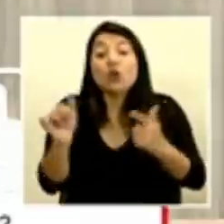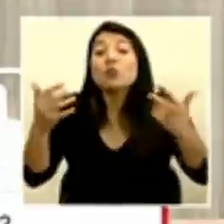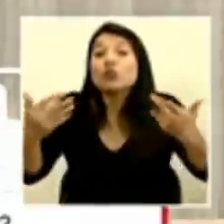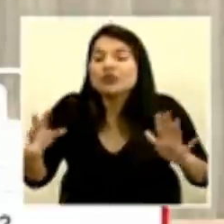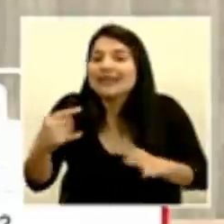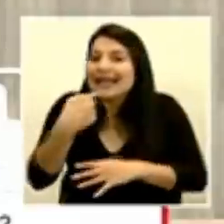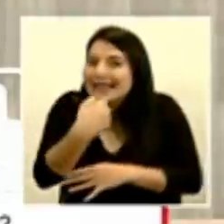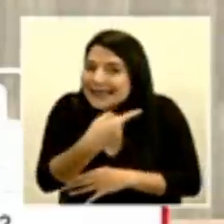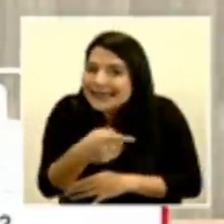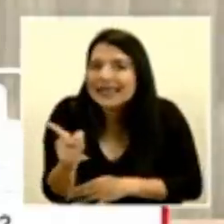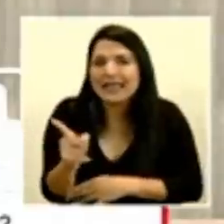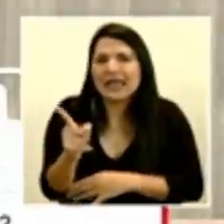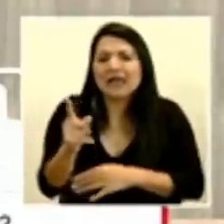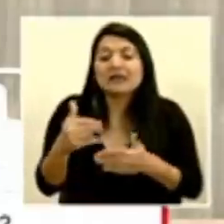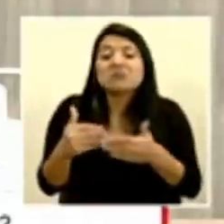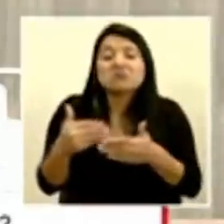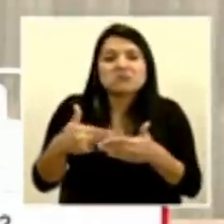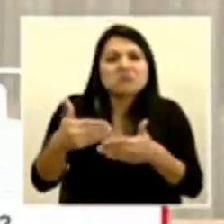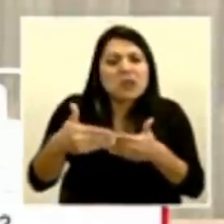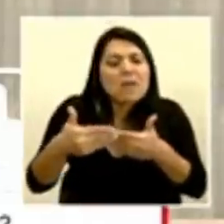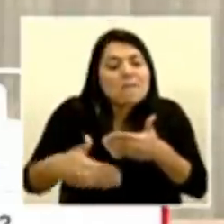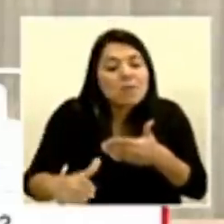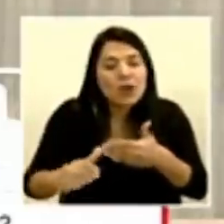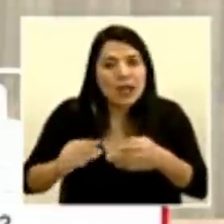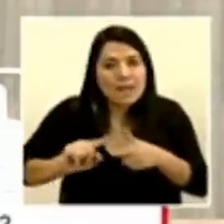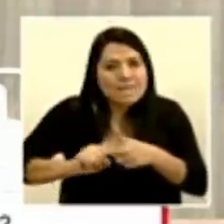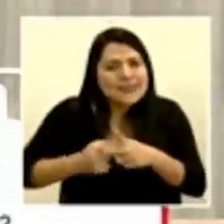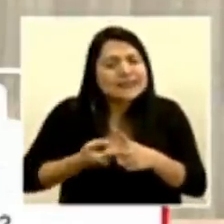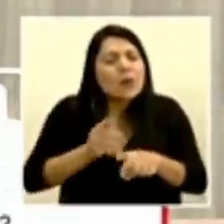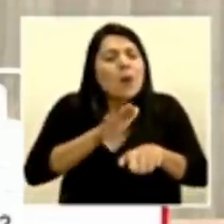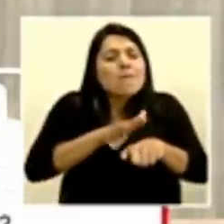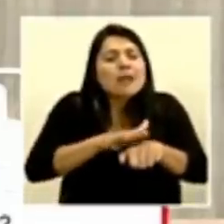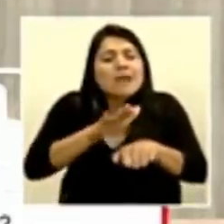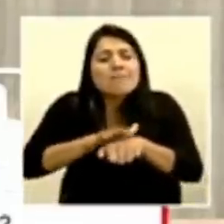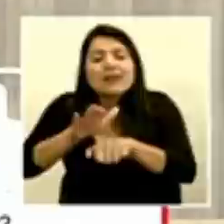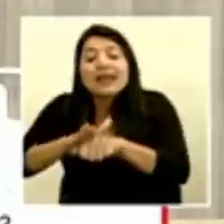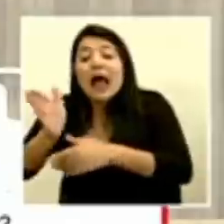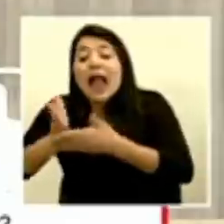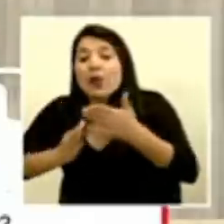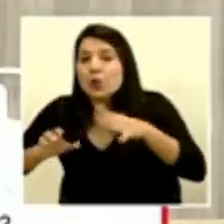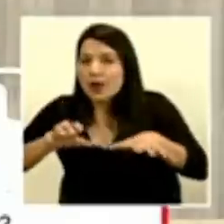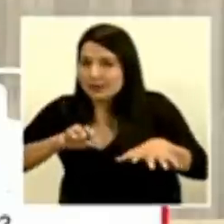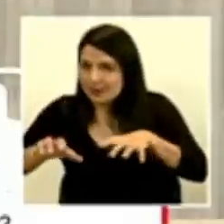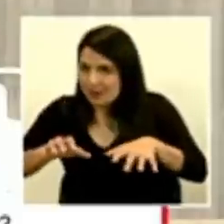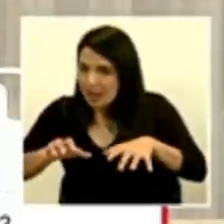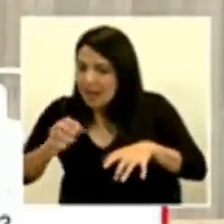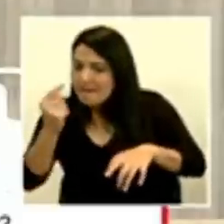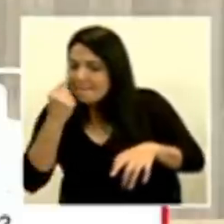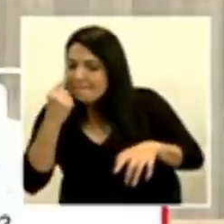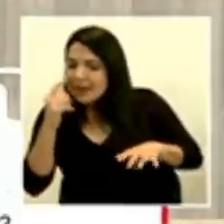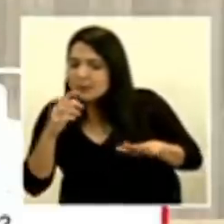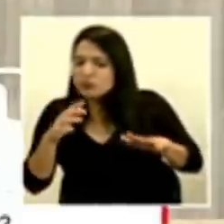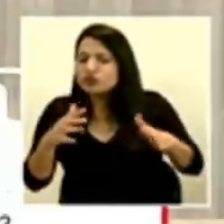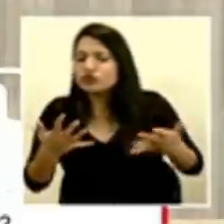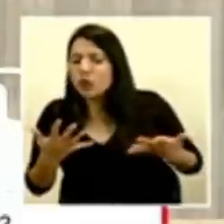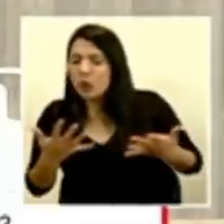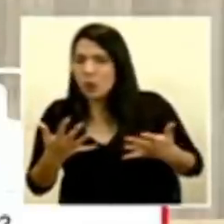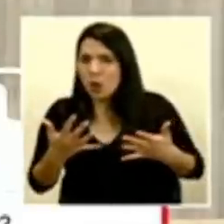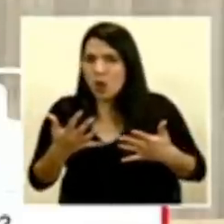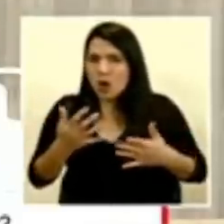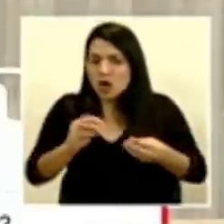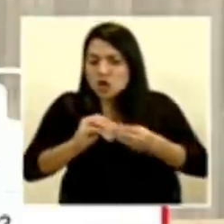permitiendo algunas actividades. Vamos a ver la respuesta en la curva y con base en esa respuesta o vamos a ir para atrás,